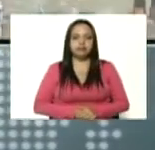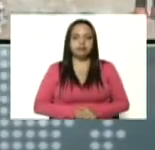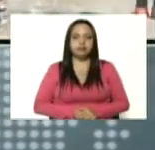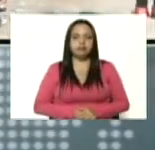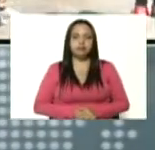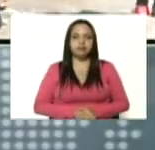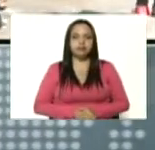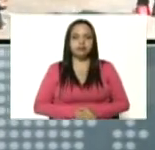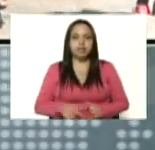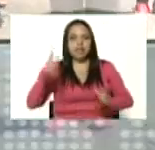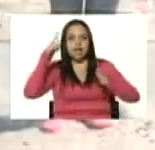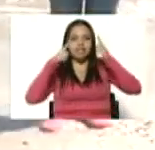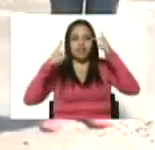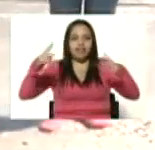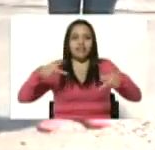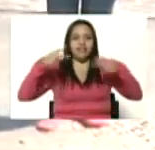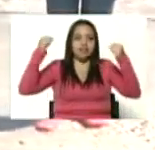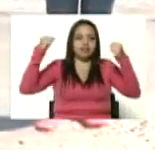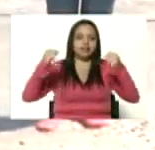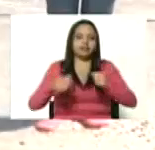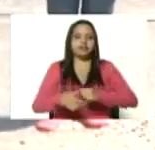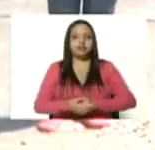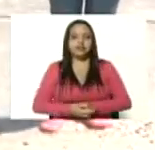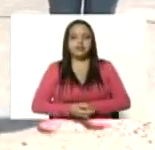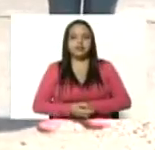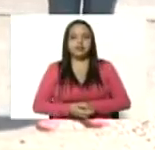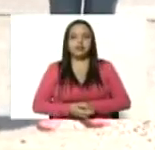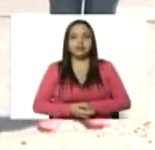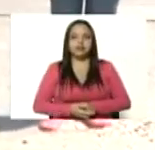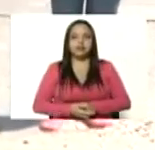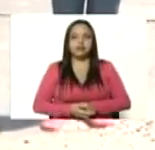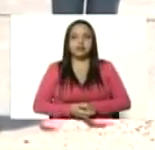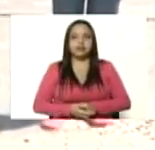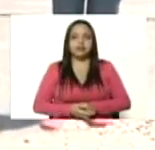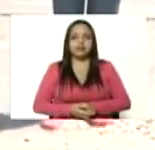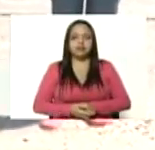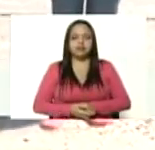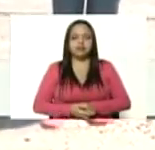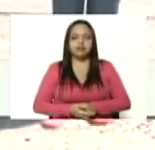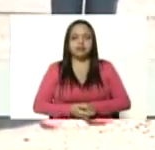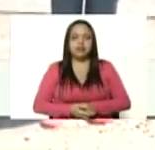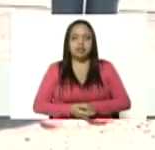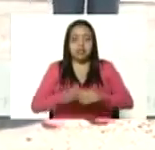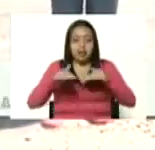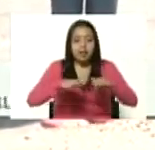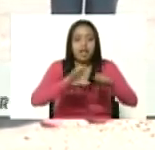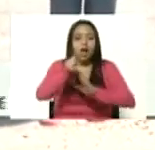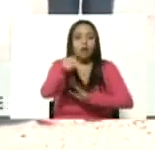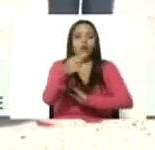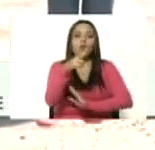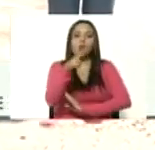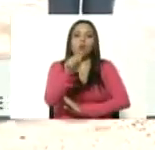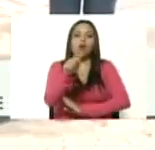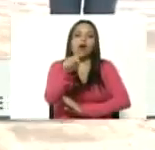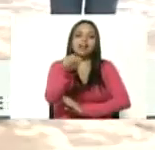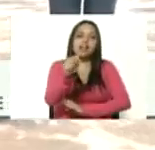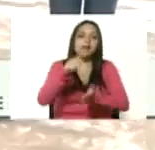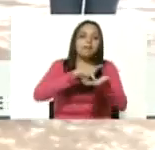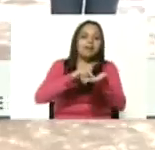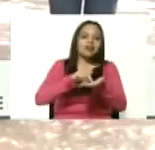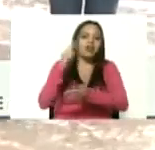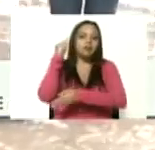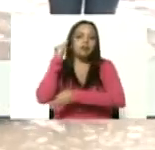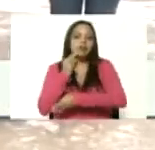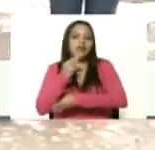Chávez vive mi comandante en jefe general de brigada Sarmiento Machado Luis José desde la marina de Huaca parroquia Bolívar del municipio